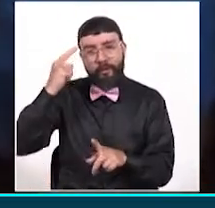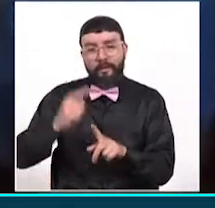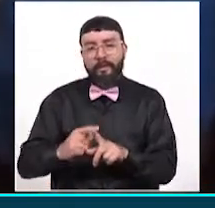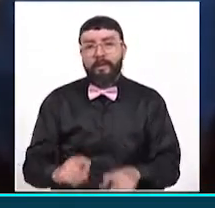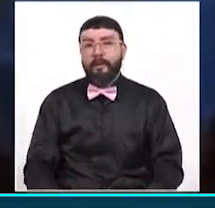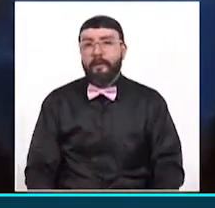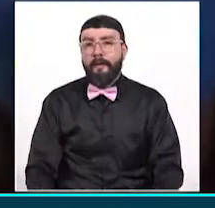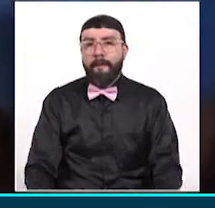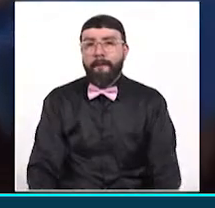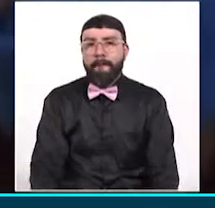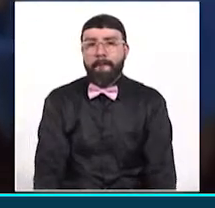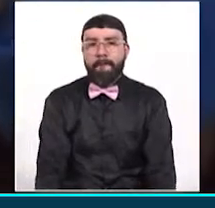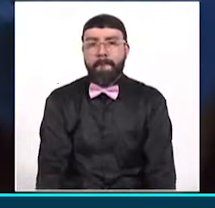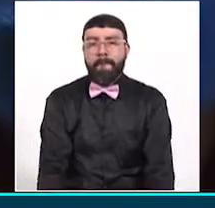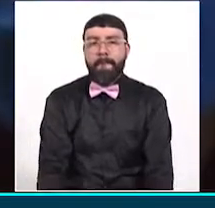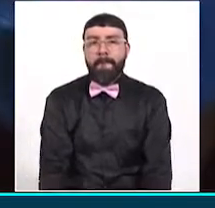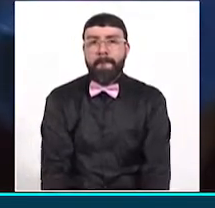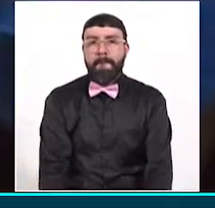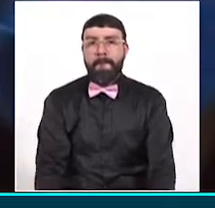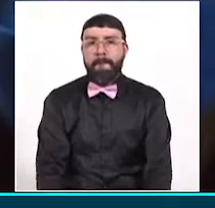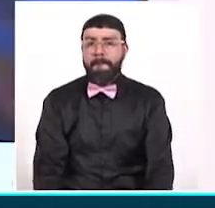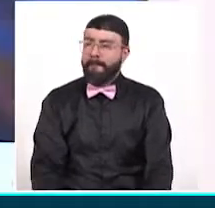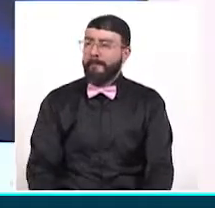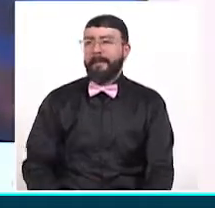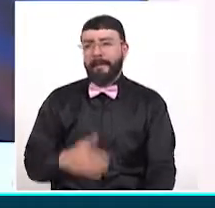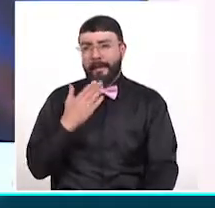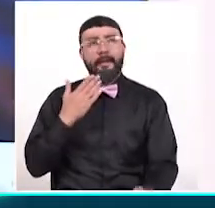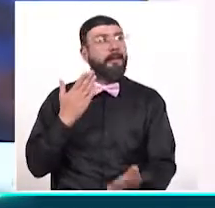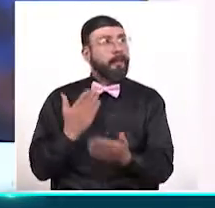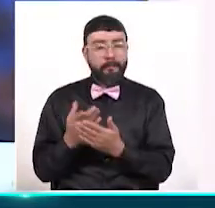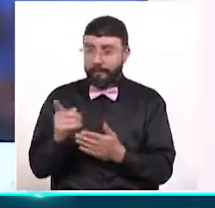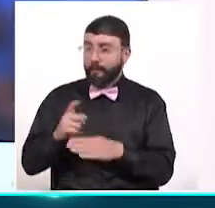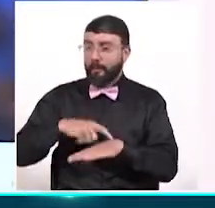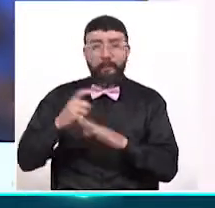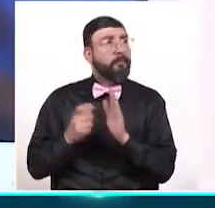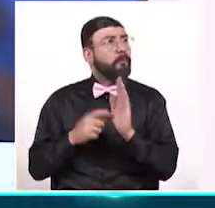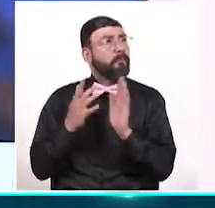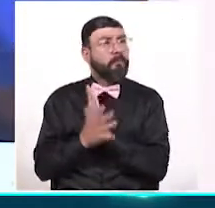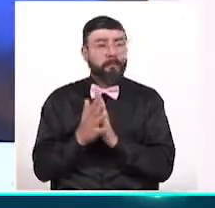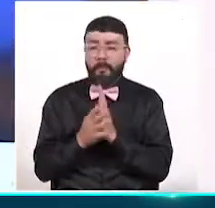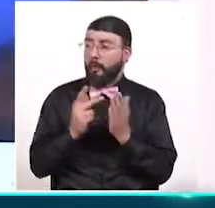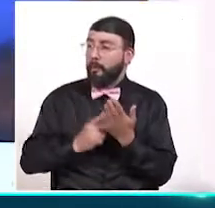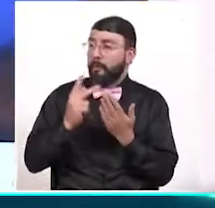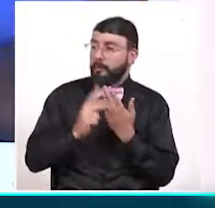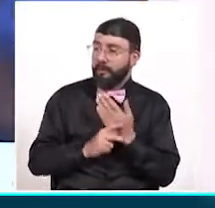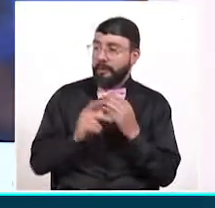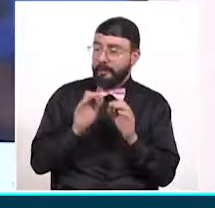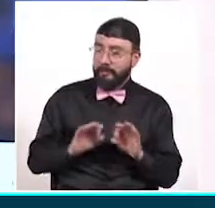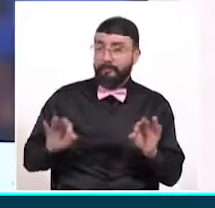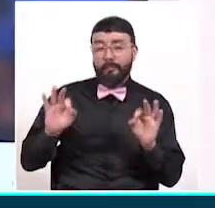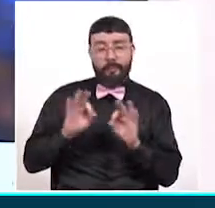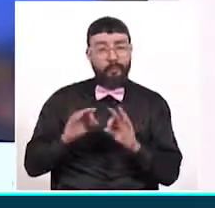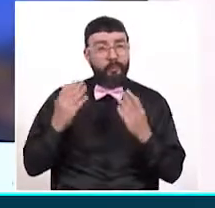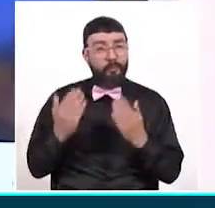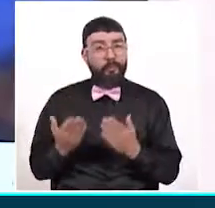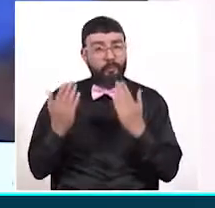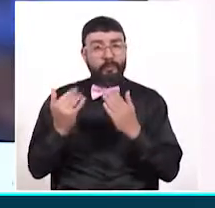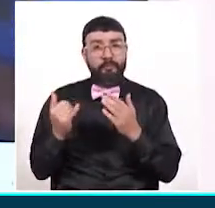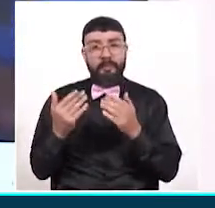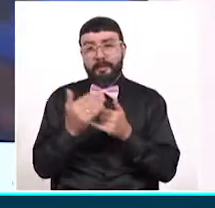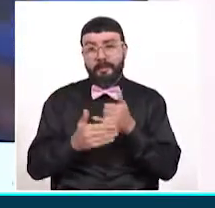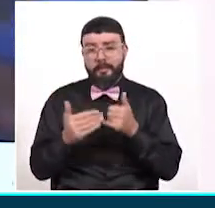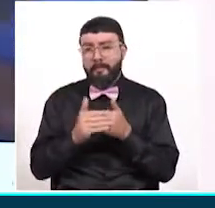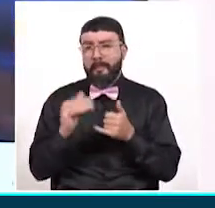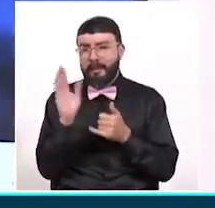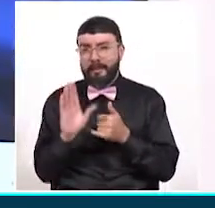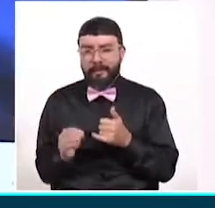Contamos. Bueno, muchísimas gracias por esta información, unos proyectos muy importantes, por supuesto, para el departamento